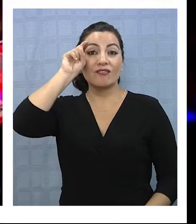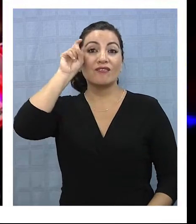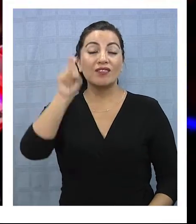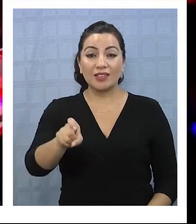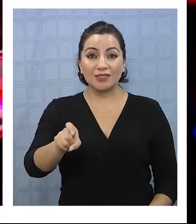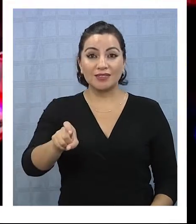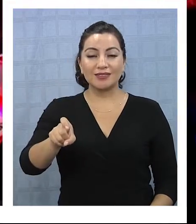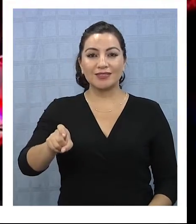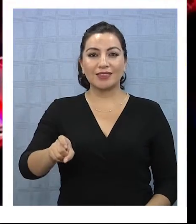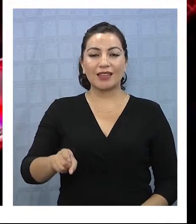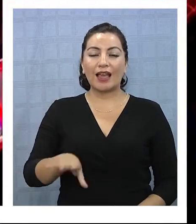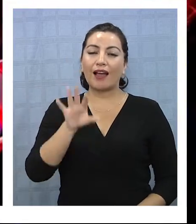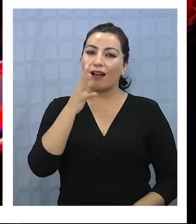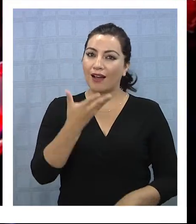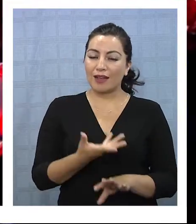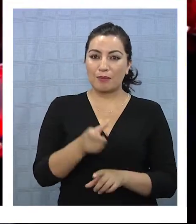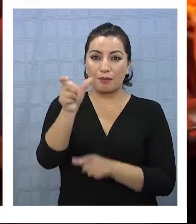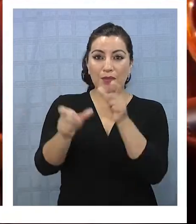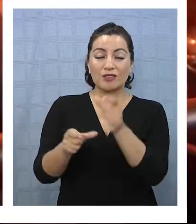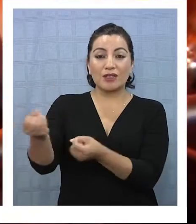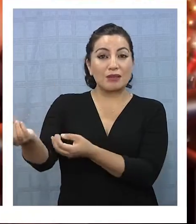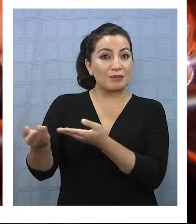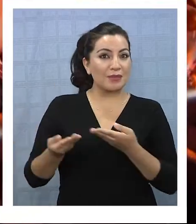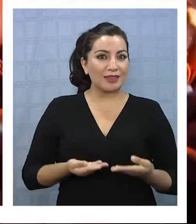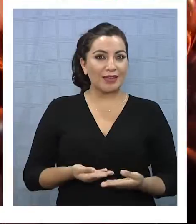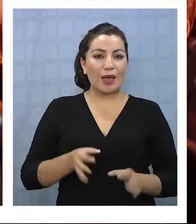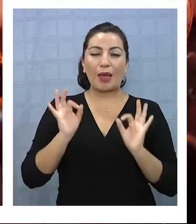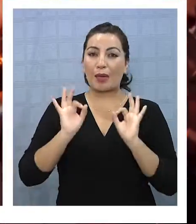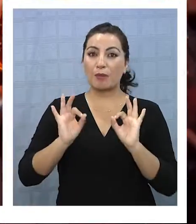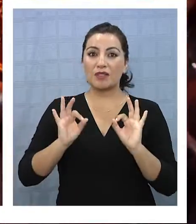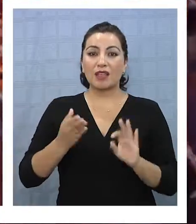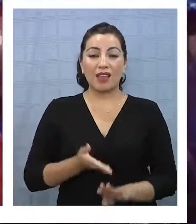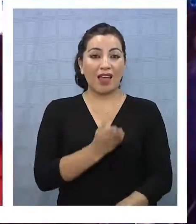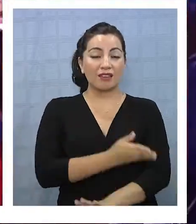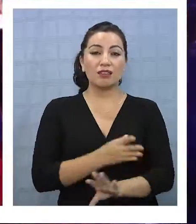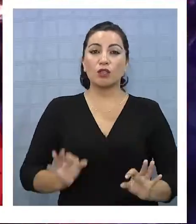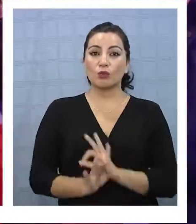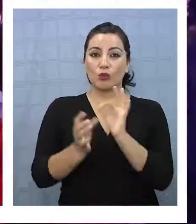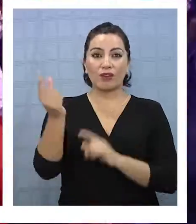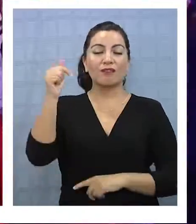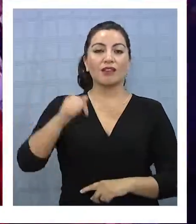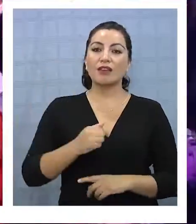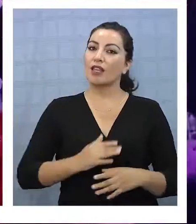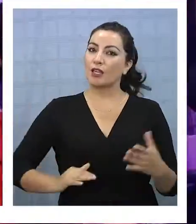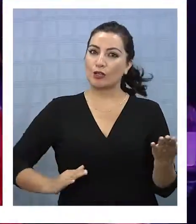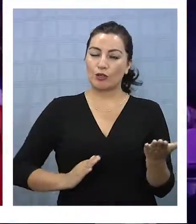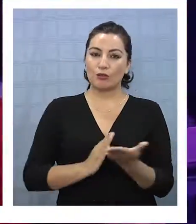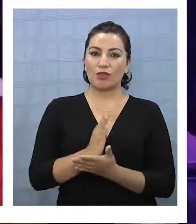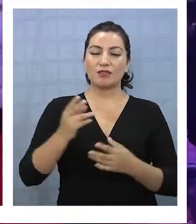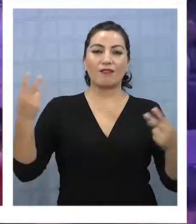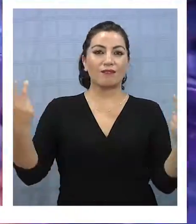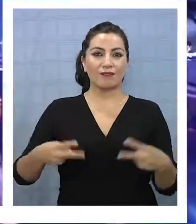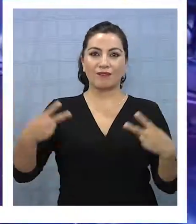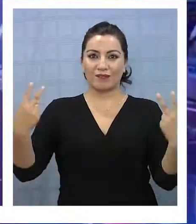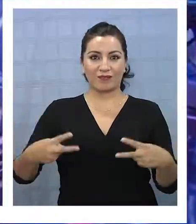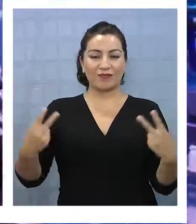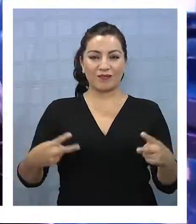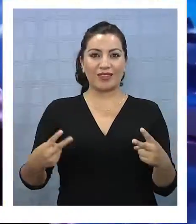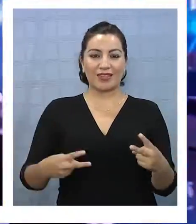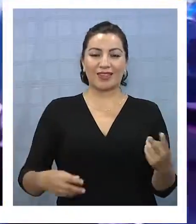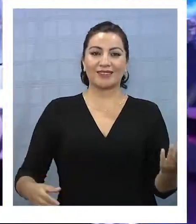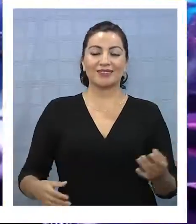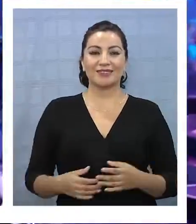fanatismos, decepciones e invitados ideales que nunca vinieron, se da comienzo a una nueva versión del popular certamen